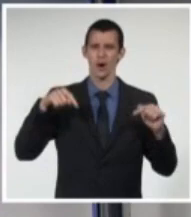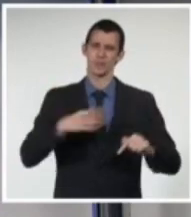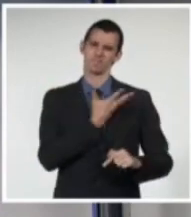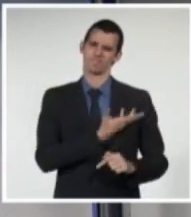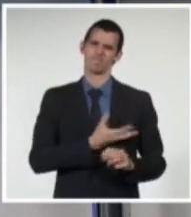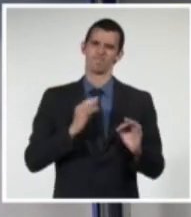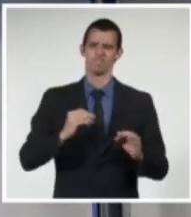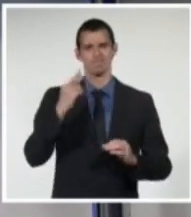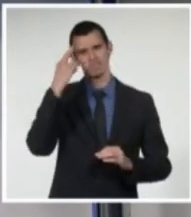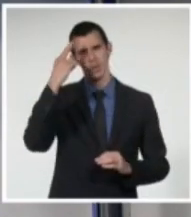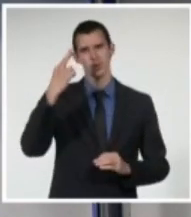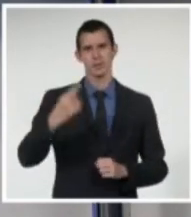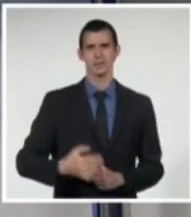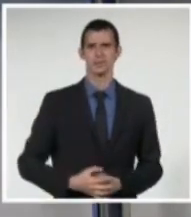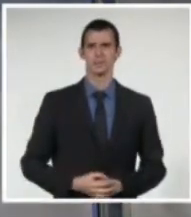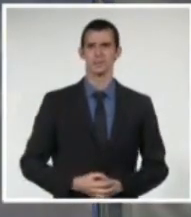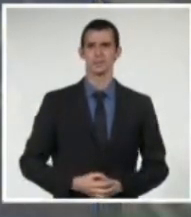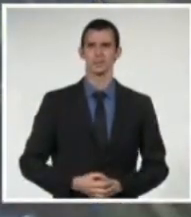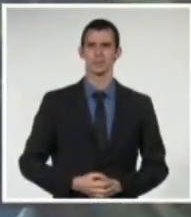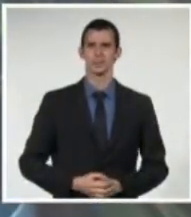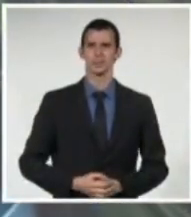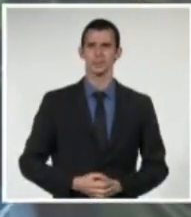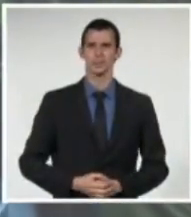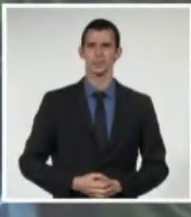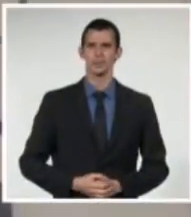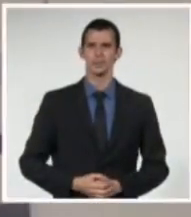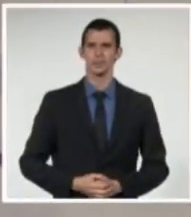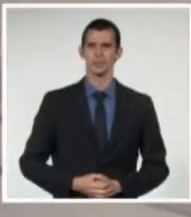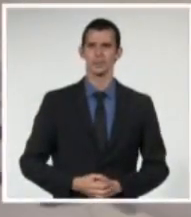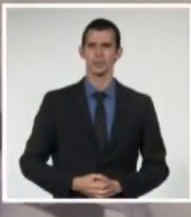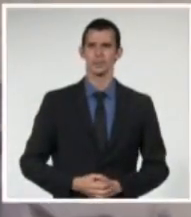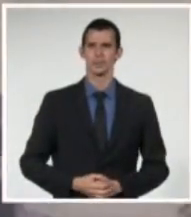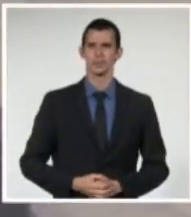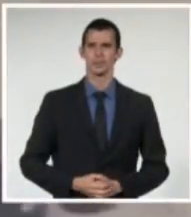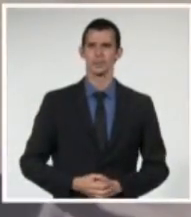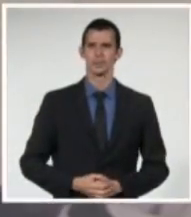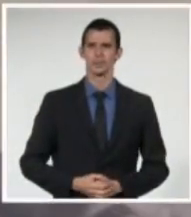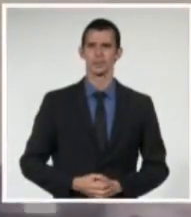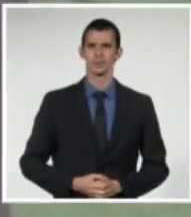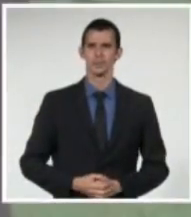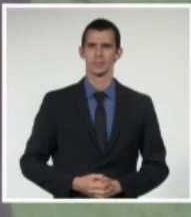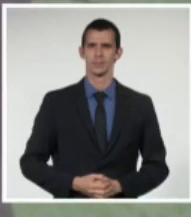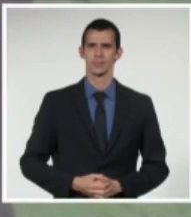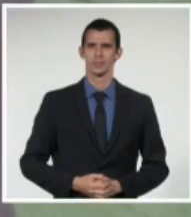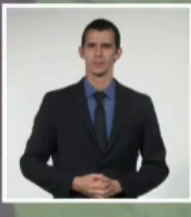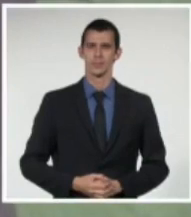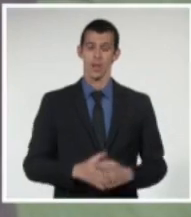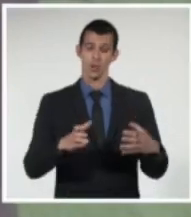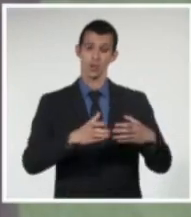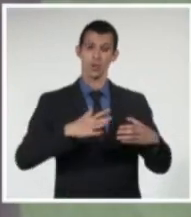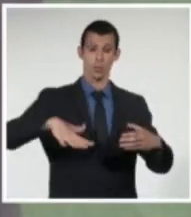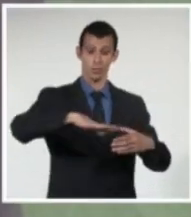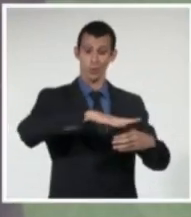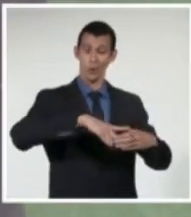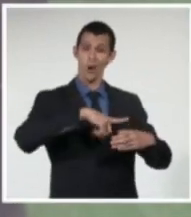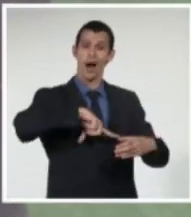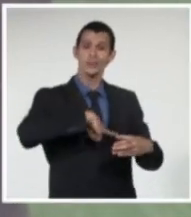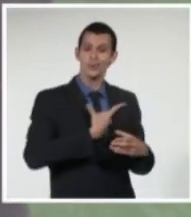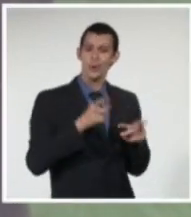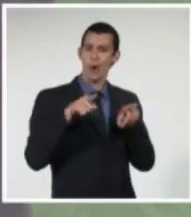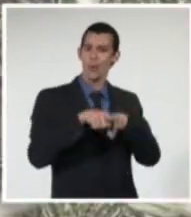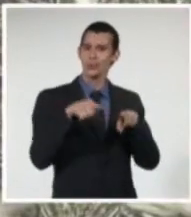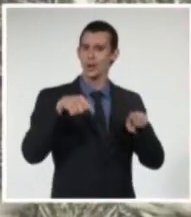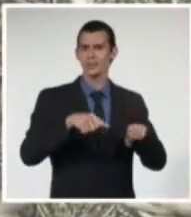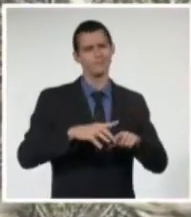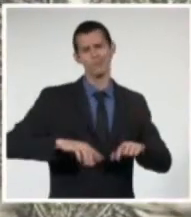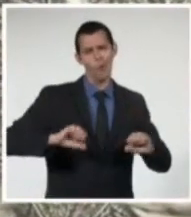fuera de la isla. Él representa todo un paradigma para una generación significativa de actores cubanos, y la cinematografía